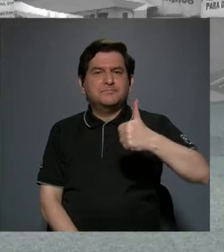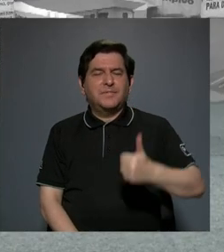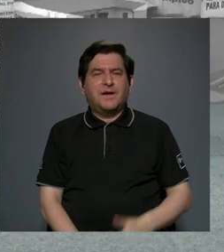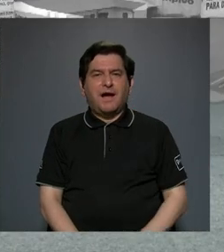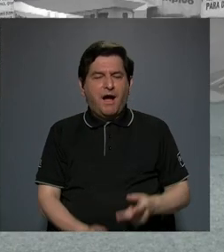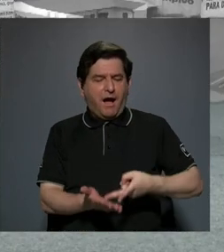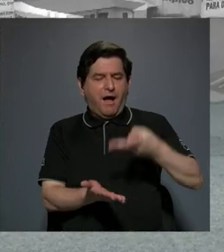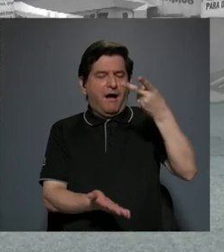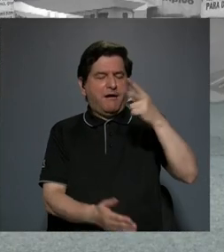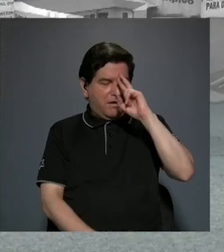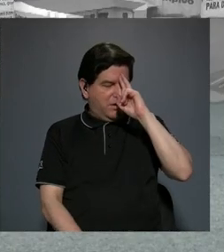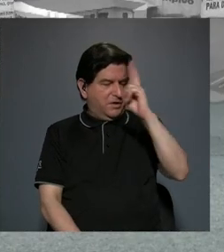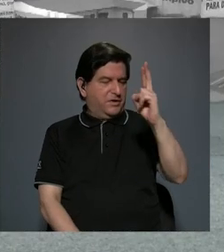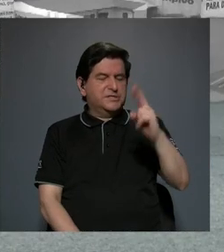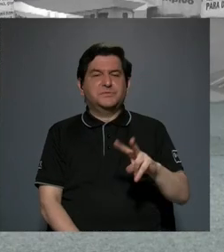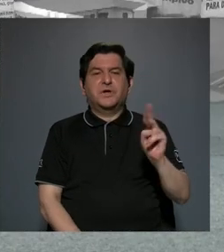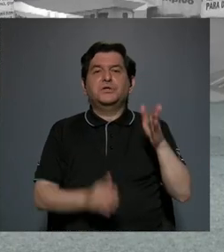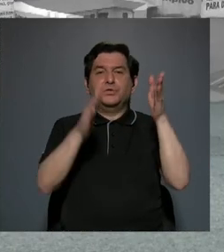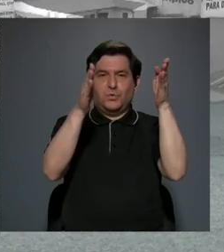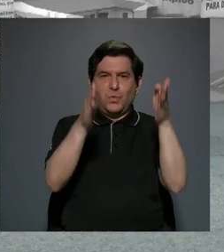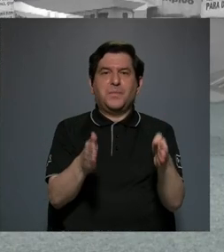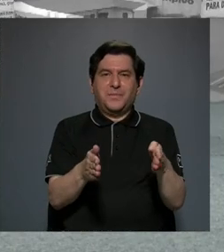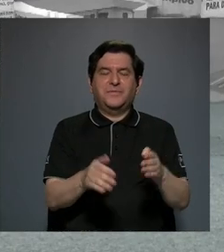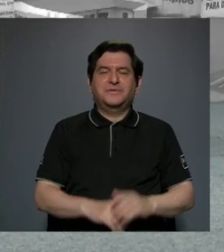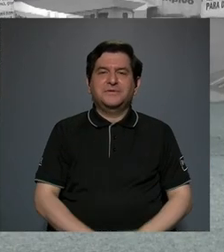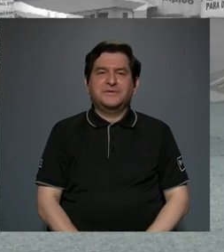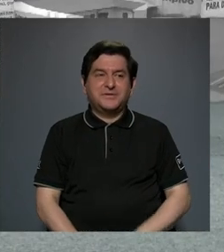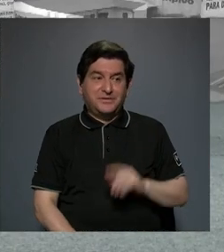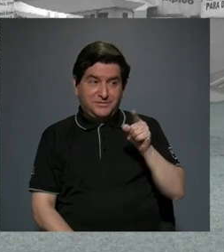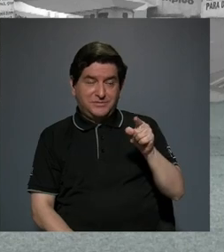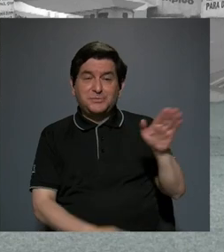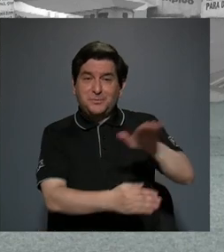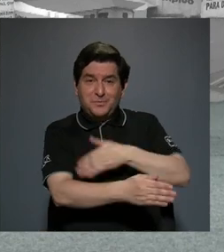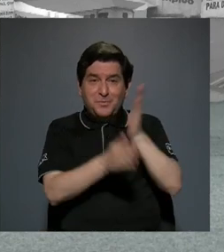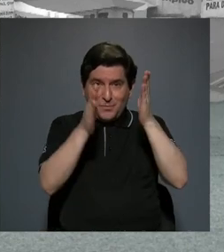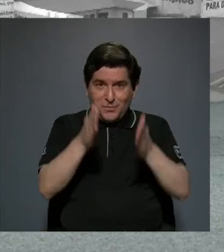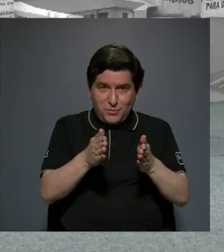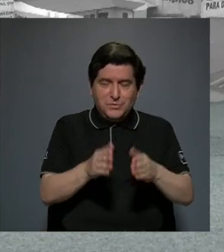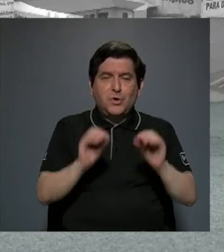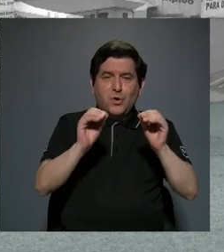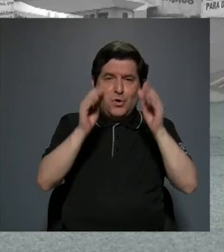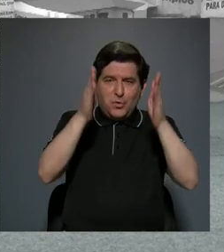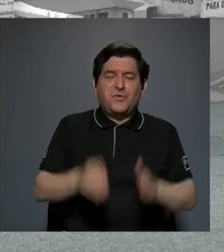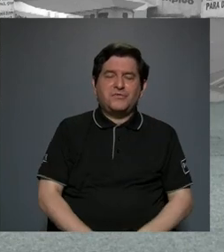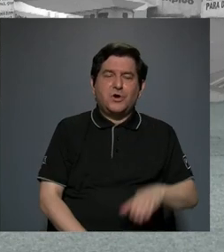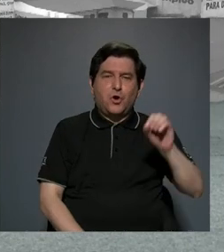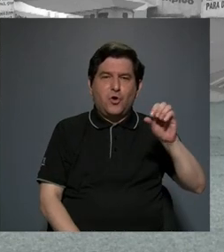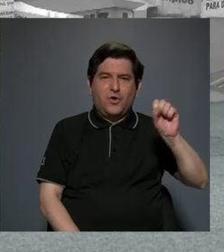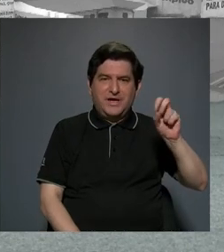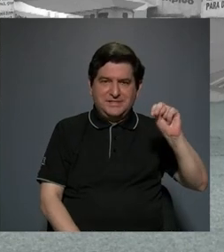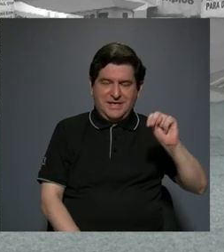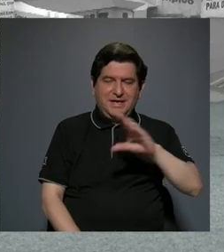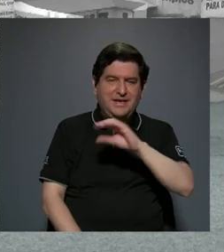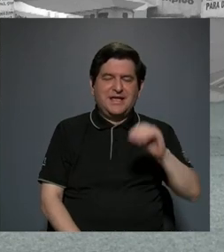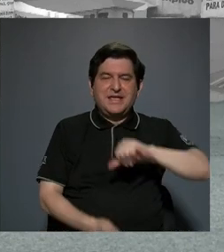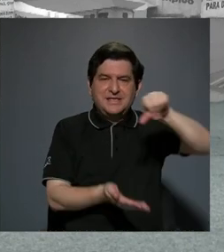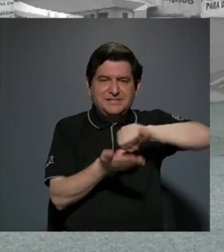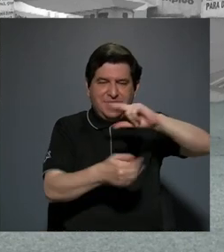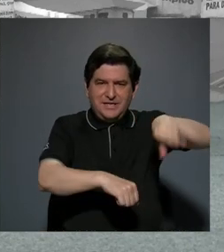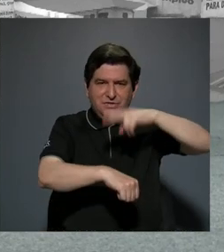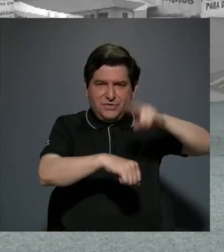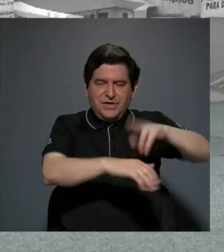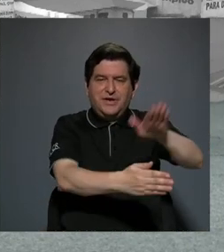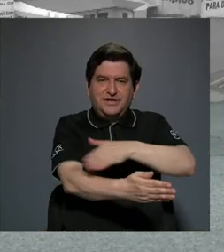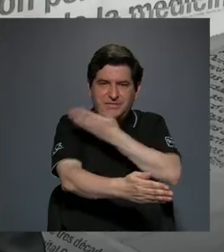aprecio y el respeto de los colegas músicos profesores de la orquesta y del Centro Nacional de la